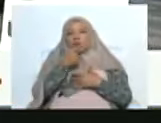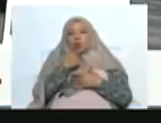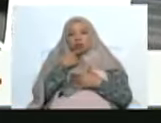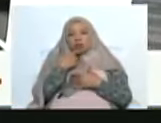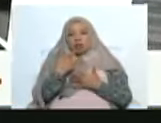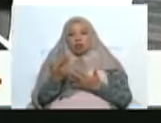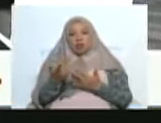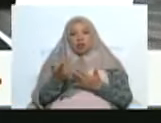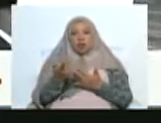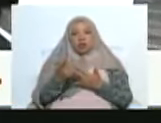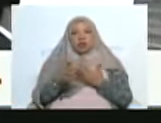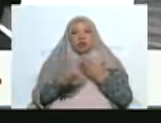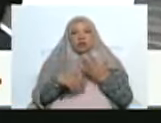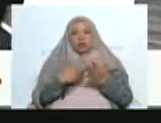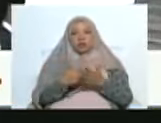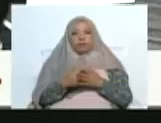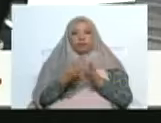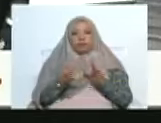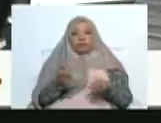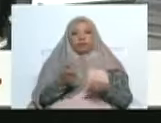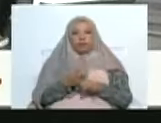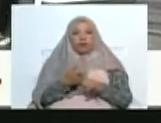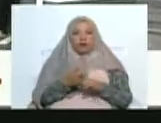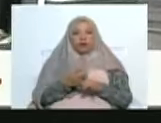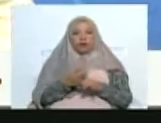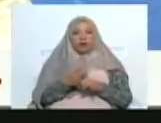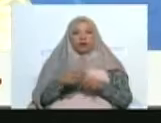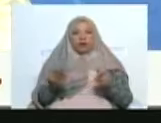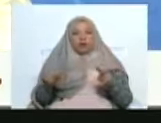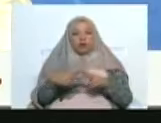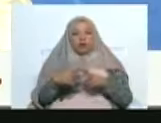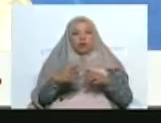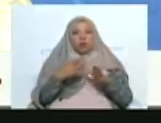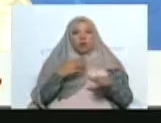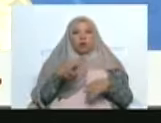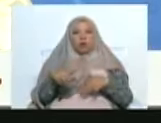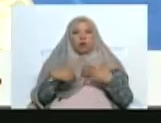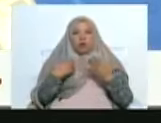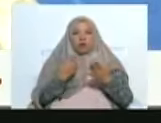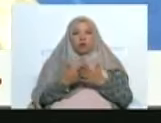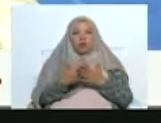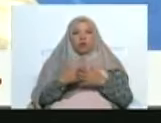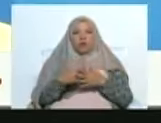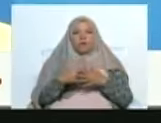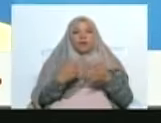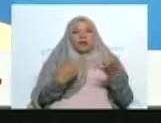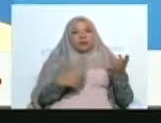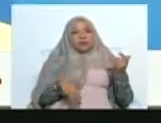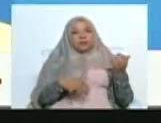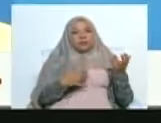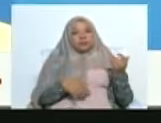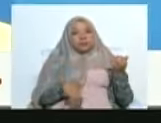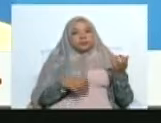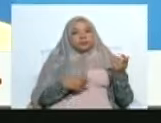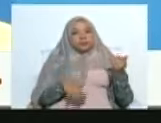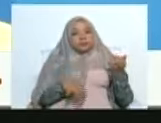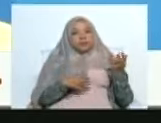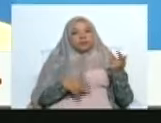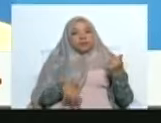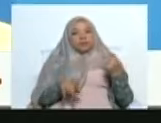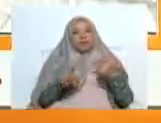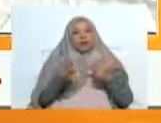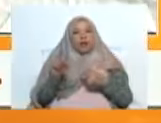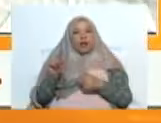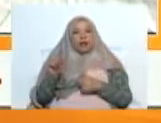de lo que es el hecho amoroso de encontrarse, fue lo que nosotros vivimos con el tamunangue. Realizamos ocho cumbes. Ocho